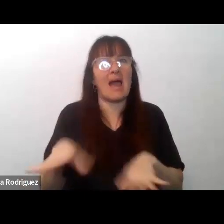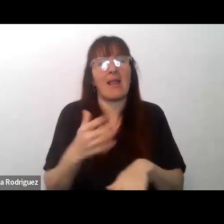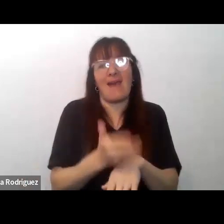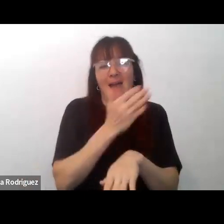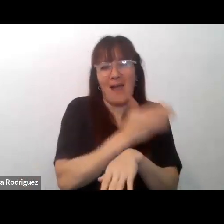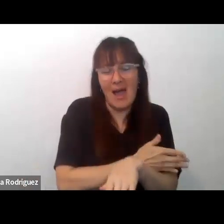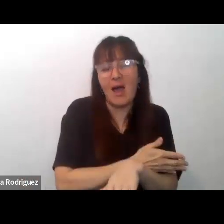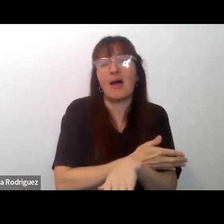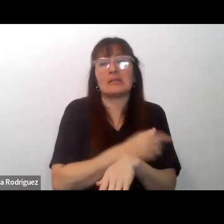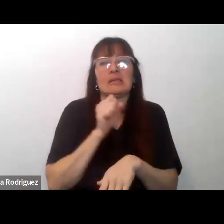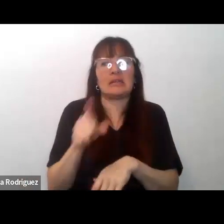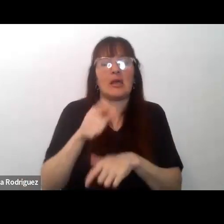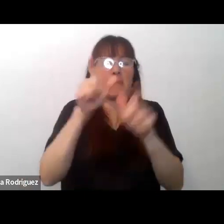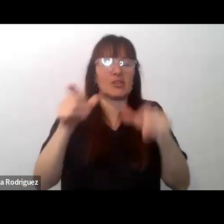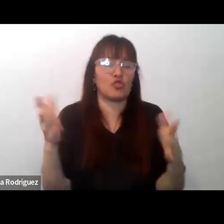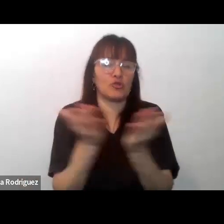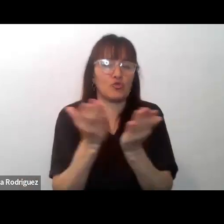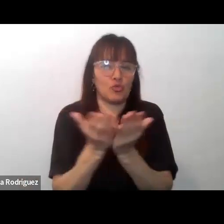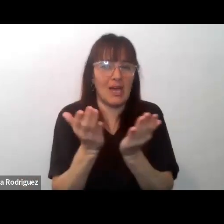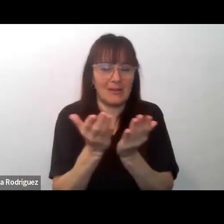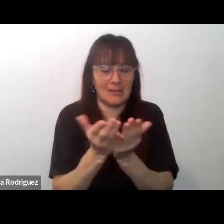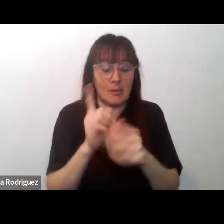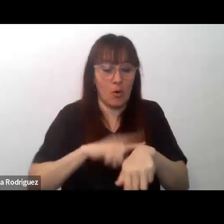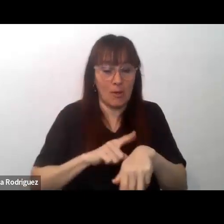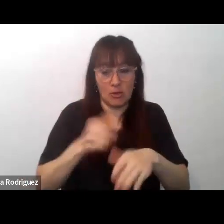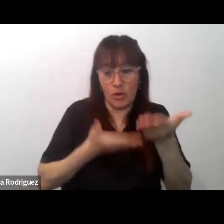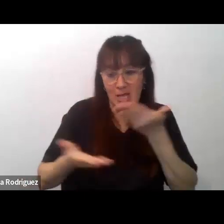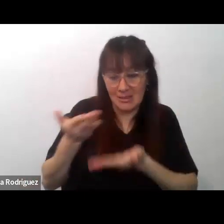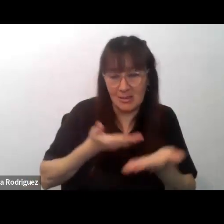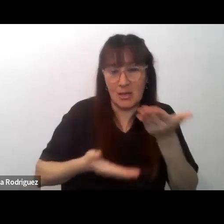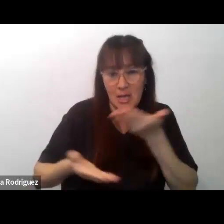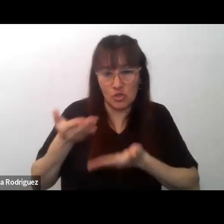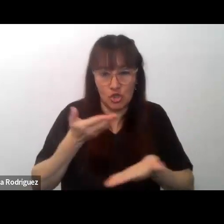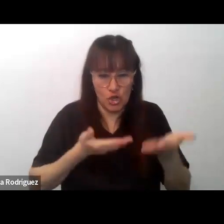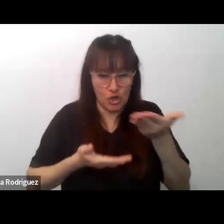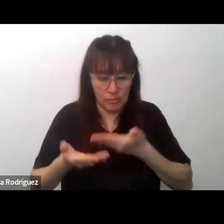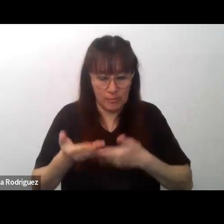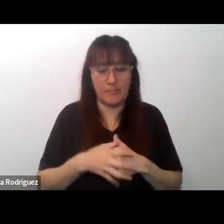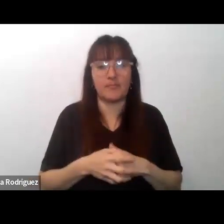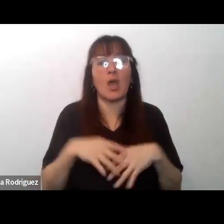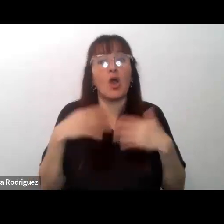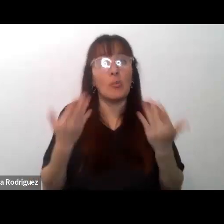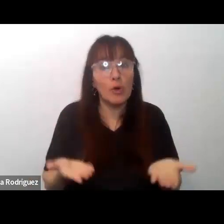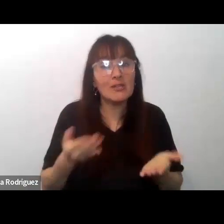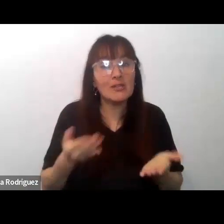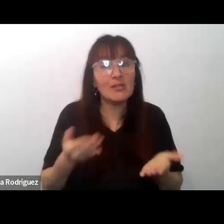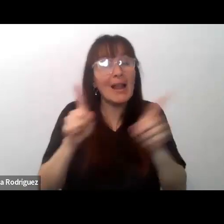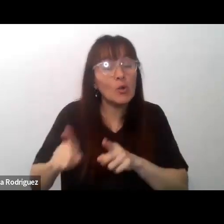los estudiantes cuando interaccionan quizás es por esta razón que algunos